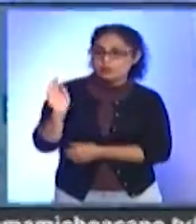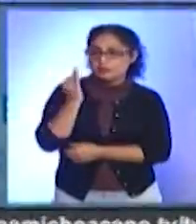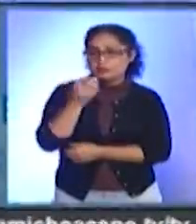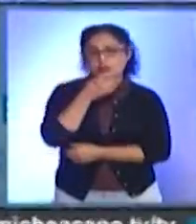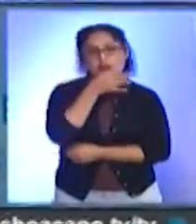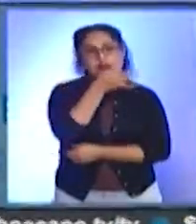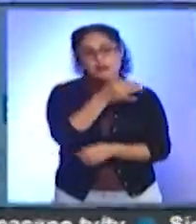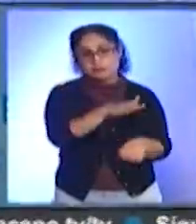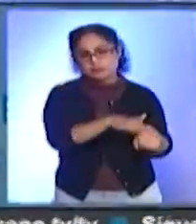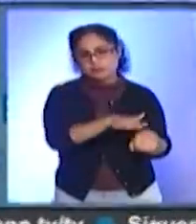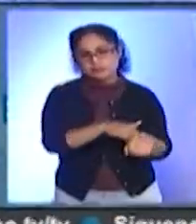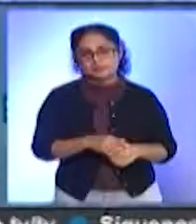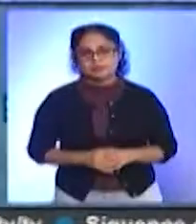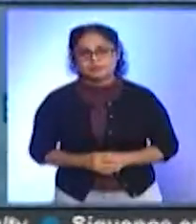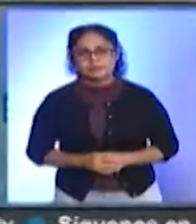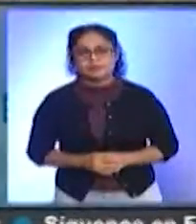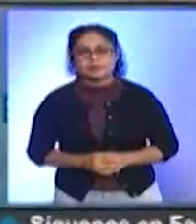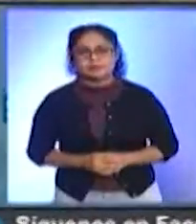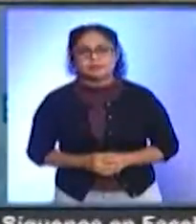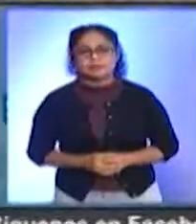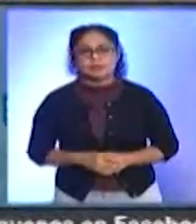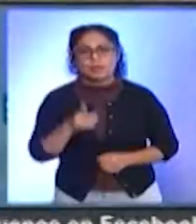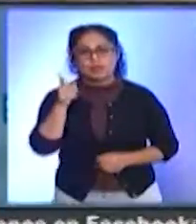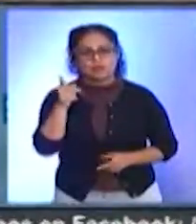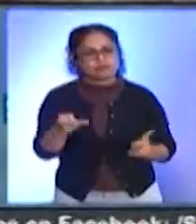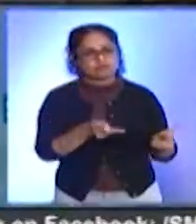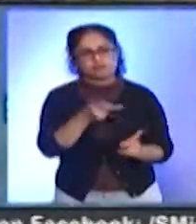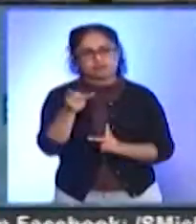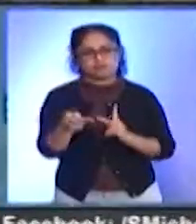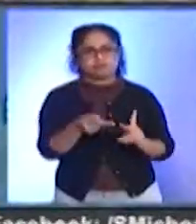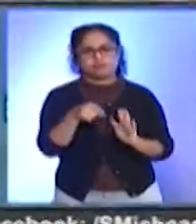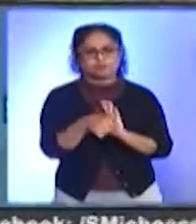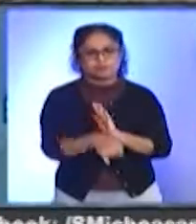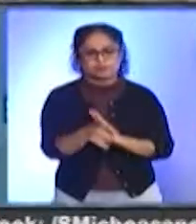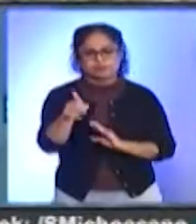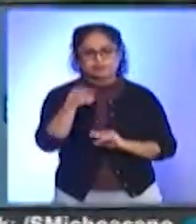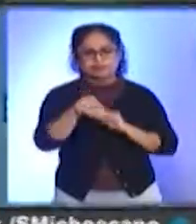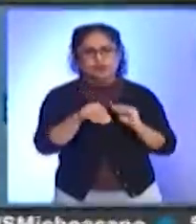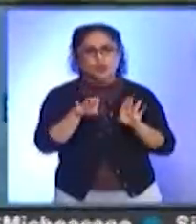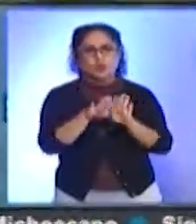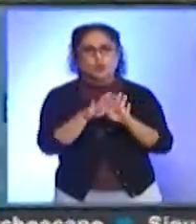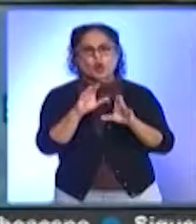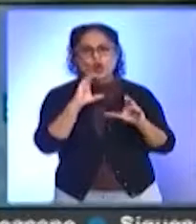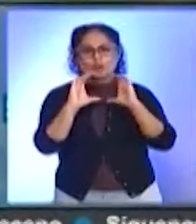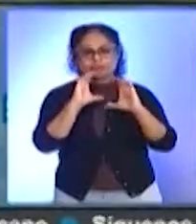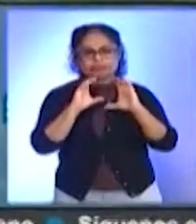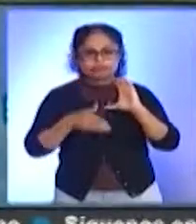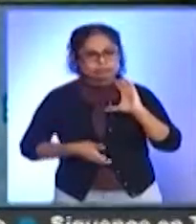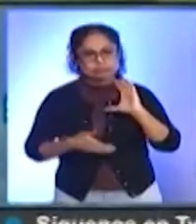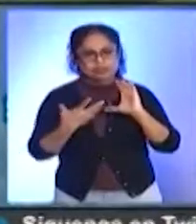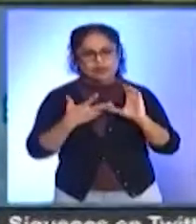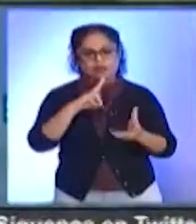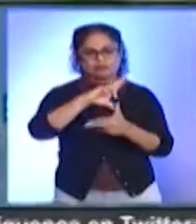autoridades estatales. Un estudio preliminar indica que reparar las vías de comunicación que destruyeron recientemente